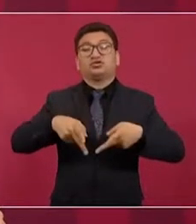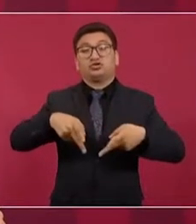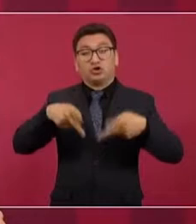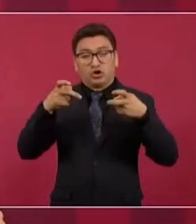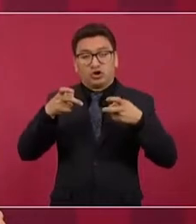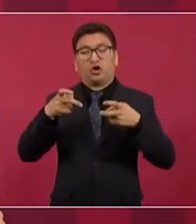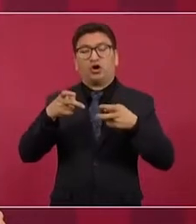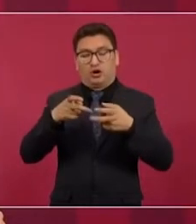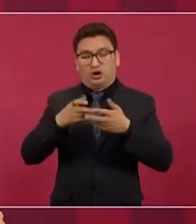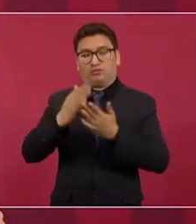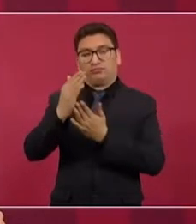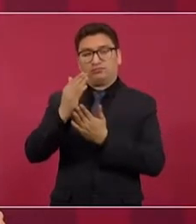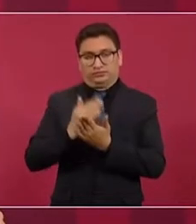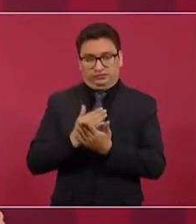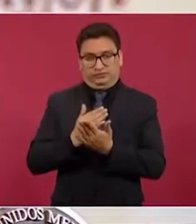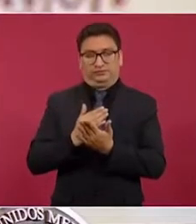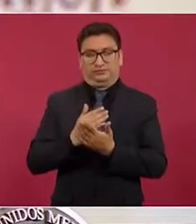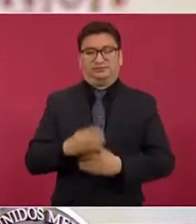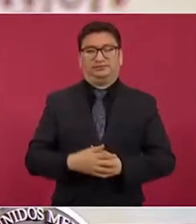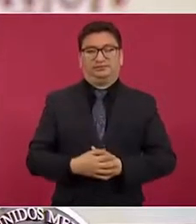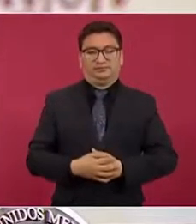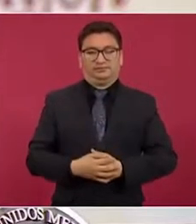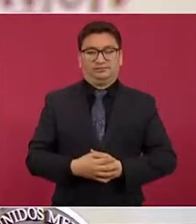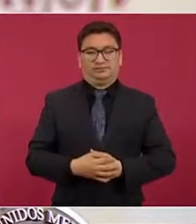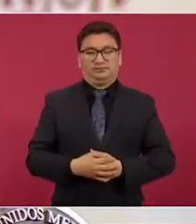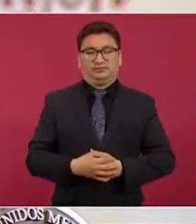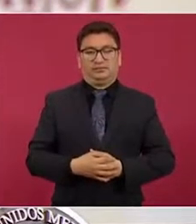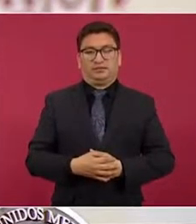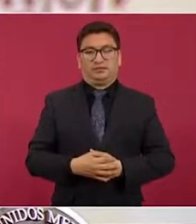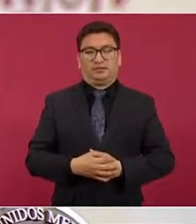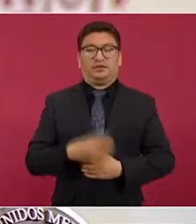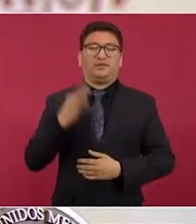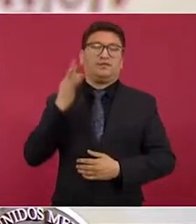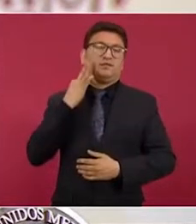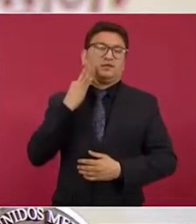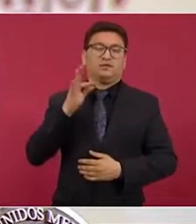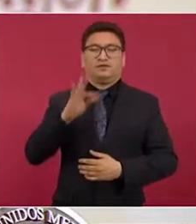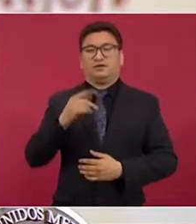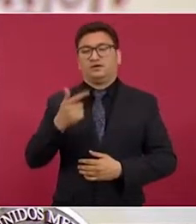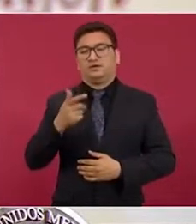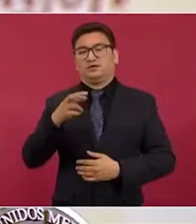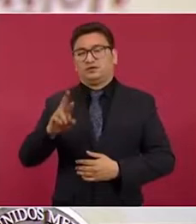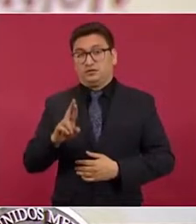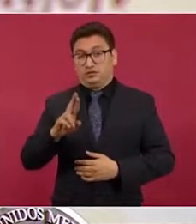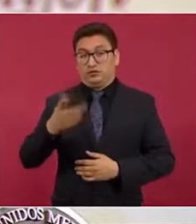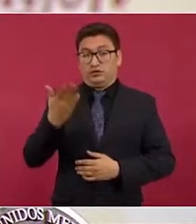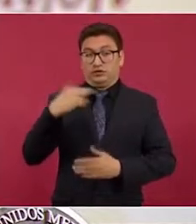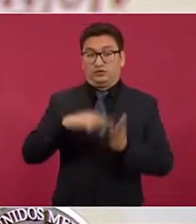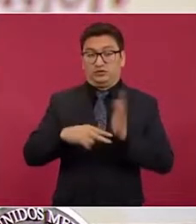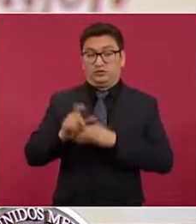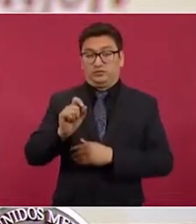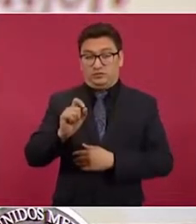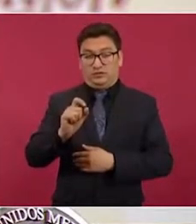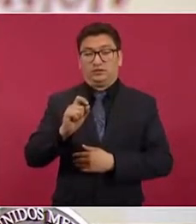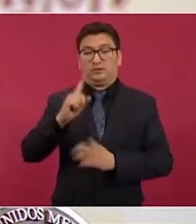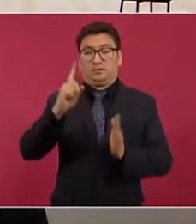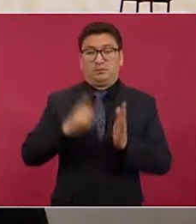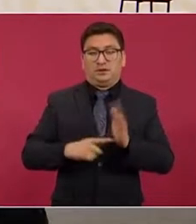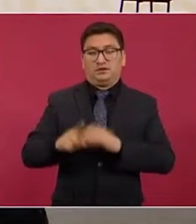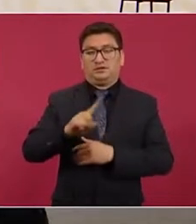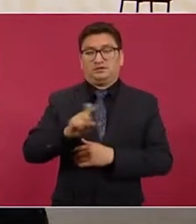a tren ha disminuido. Según la Fiscalía General de la República, en 2020 recibió mil